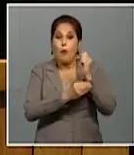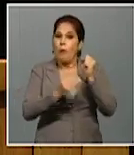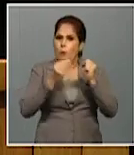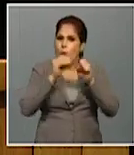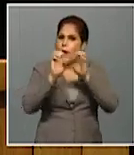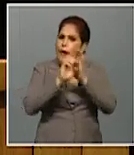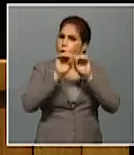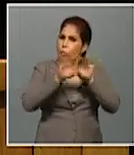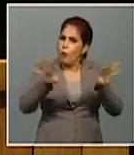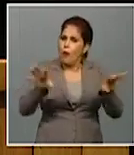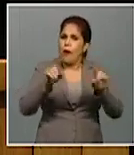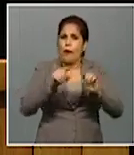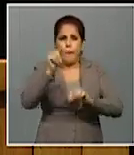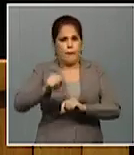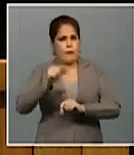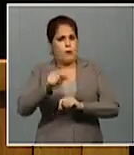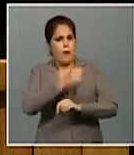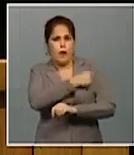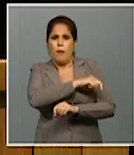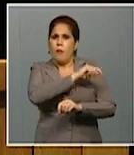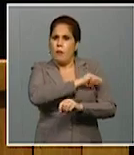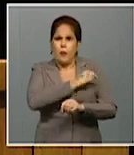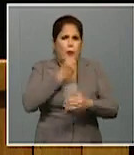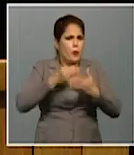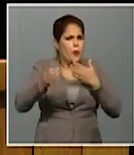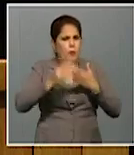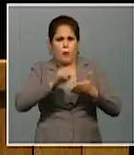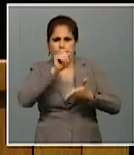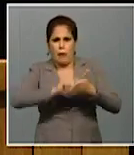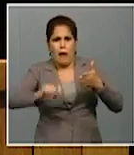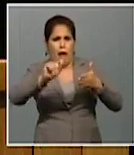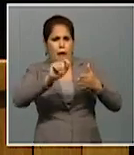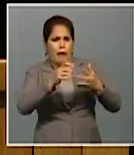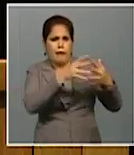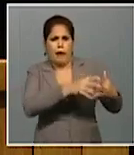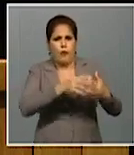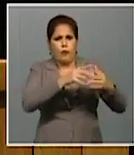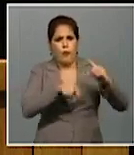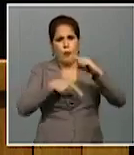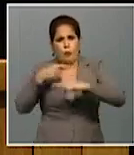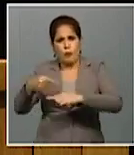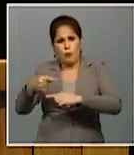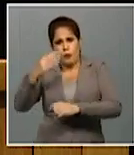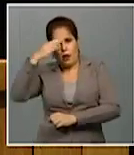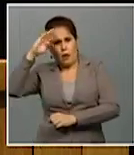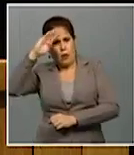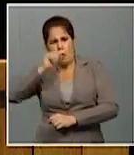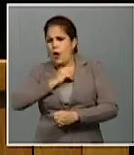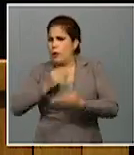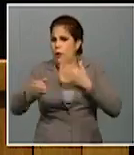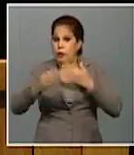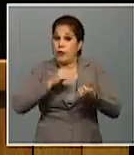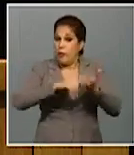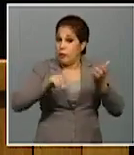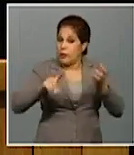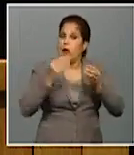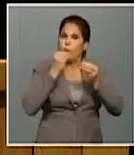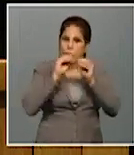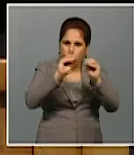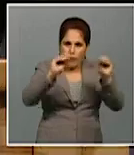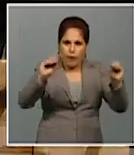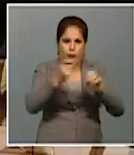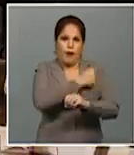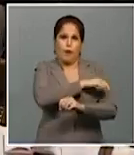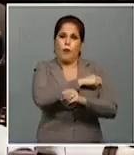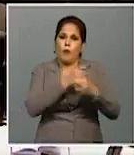convocatoria y movilización que derroten cualquier plan de los enemigos de la nación cubana que intente provocar un estallido social.